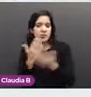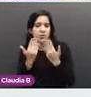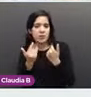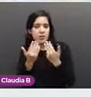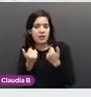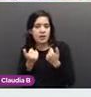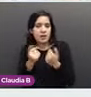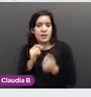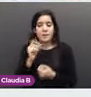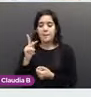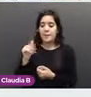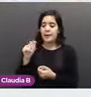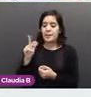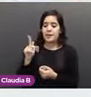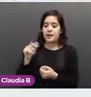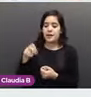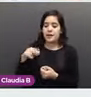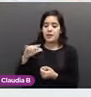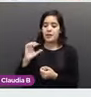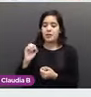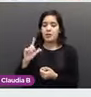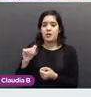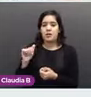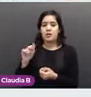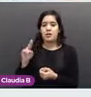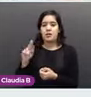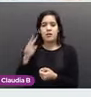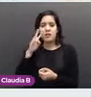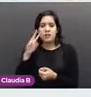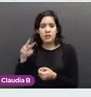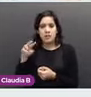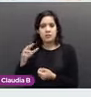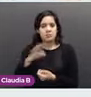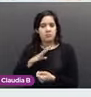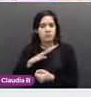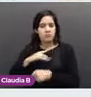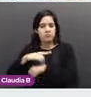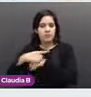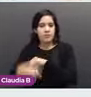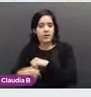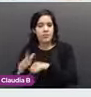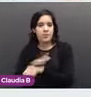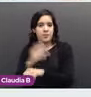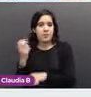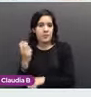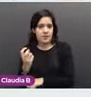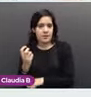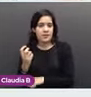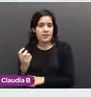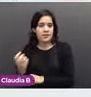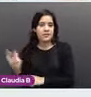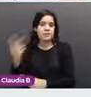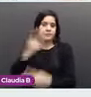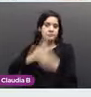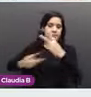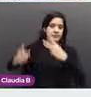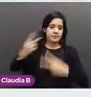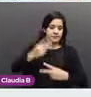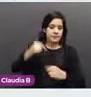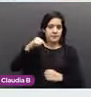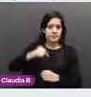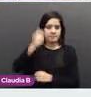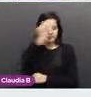papá Nicolau fue el que nos dijo que había una lesión de alto grado. Es por eso que fue referida al servicio de colposcopía.